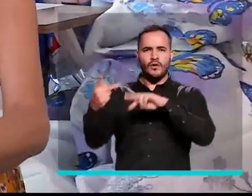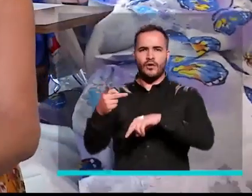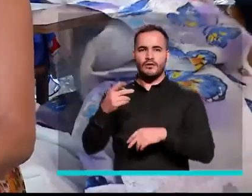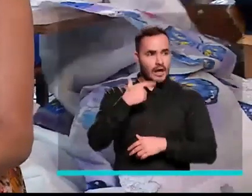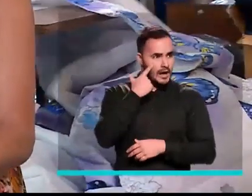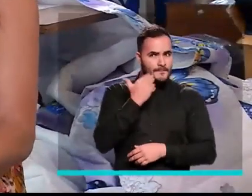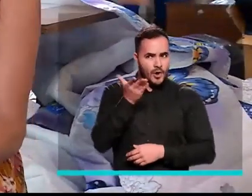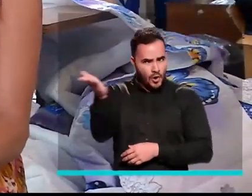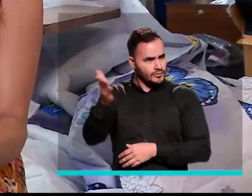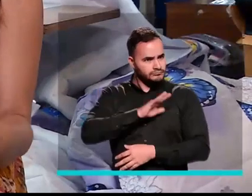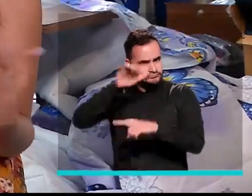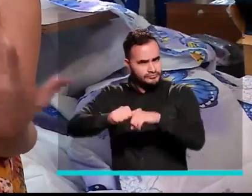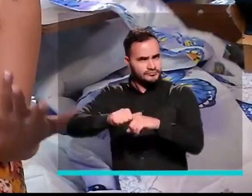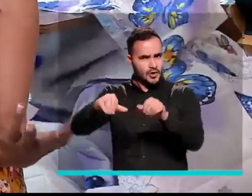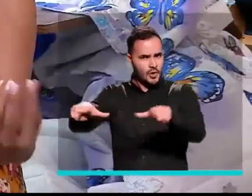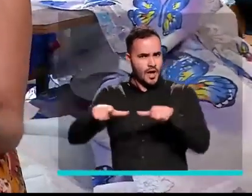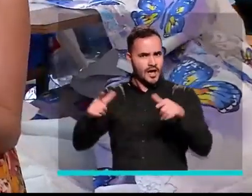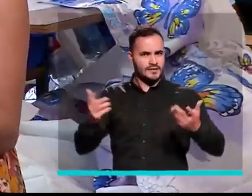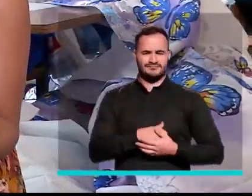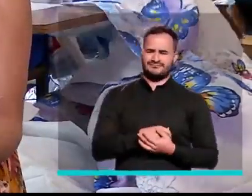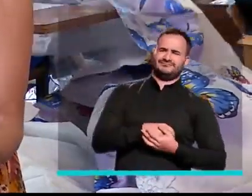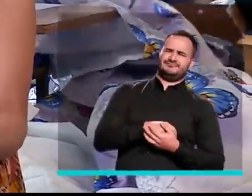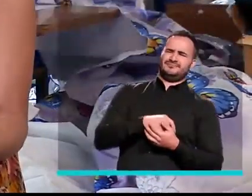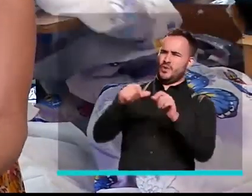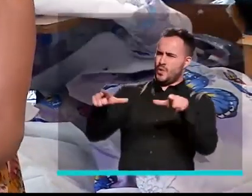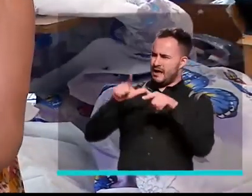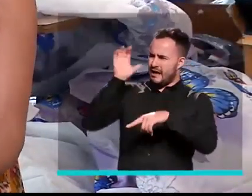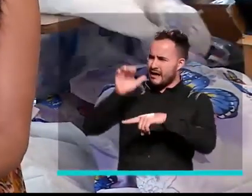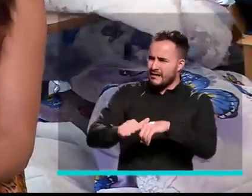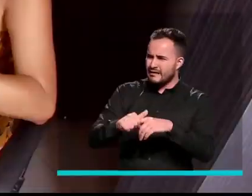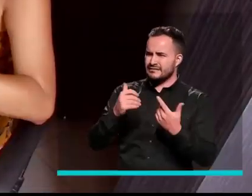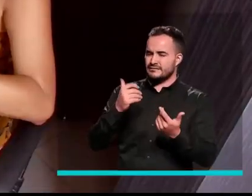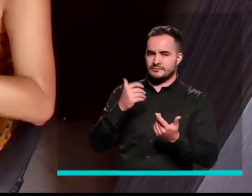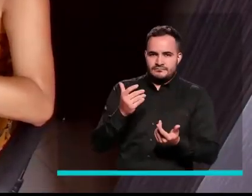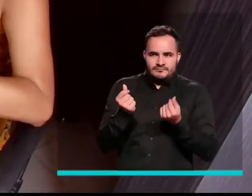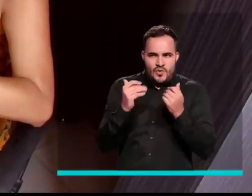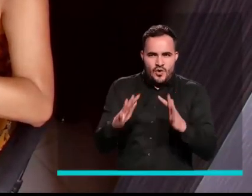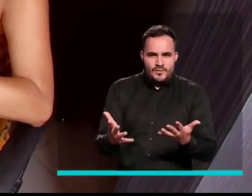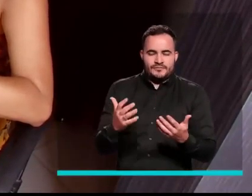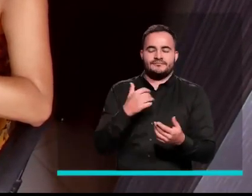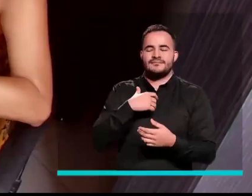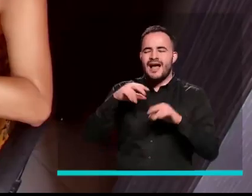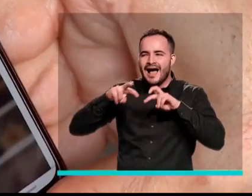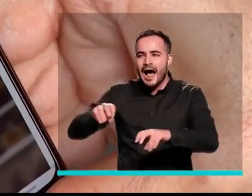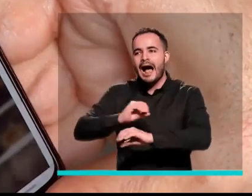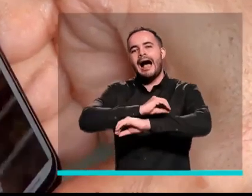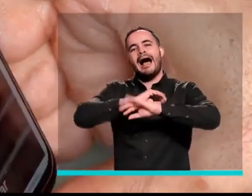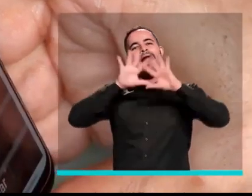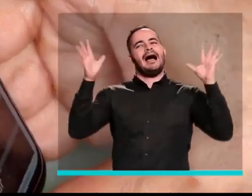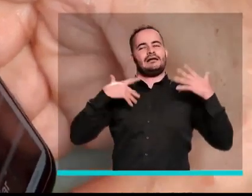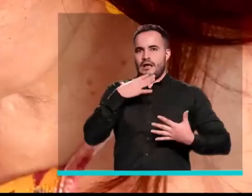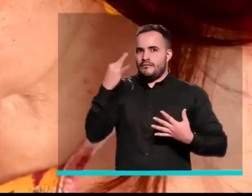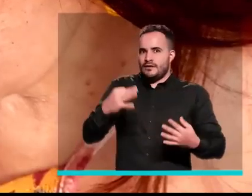que compre un local. Definitivamente. Pues no tenía ni idea de qué se trataba. Y para mí ha sido la bendición más grande